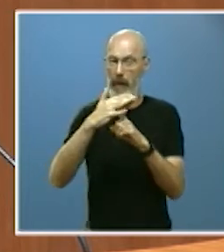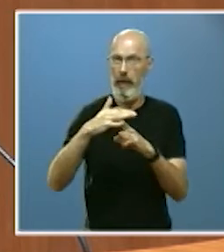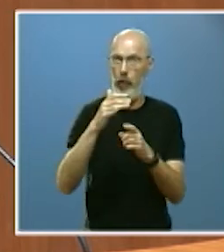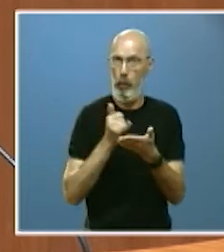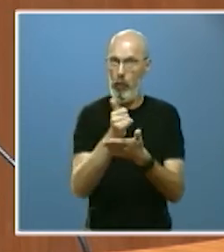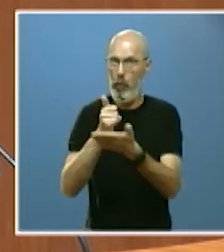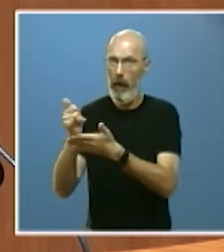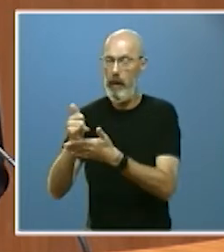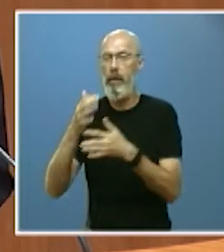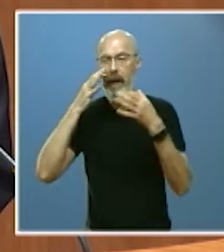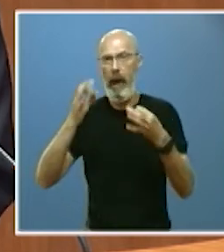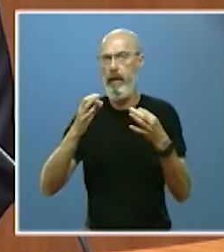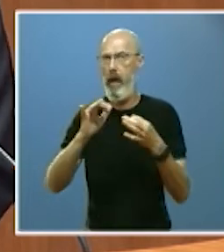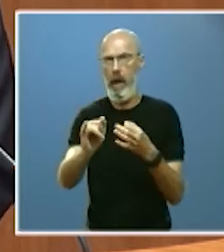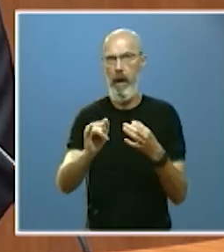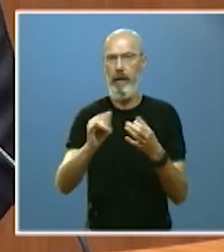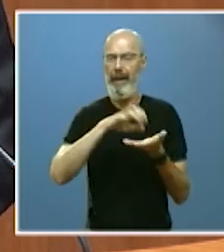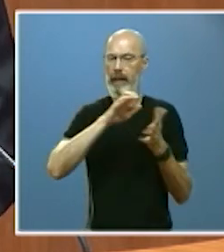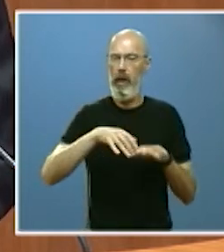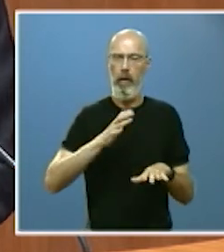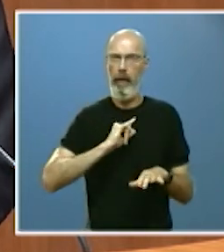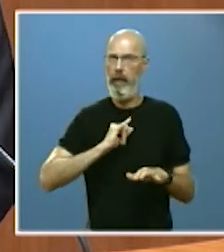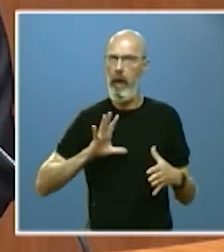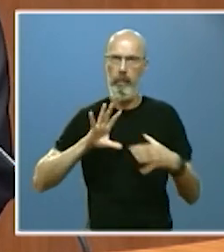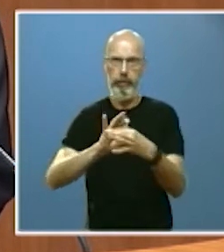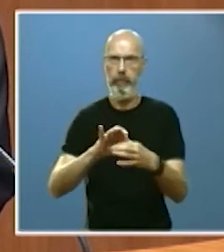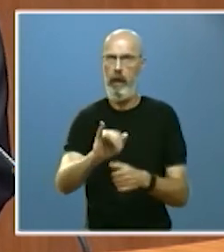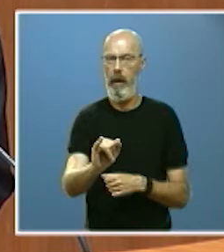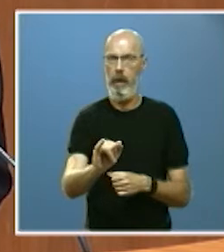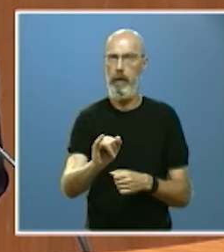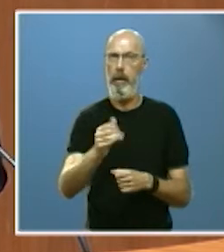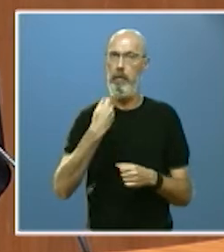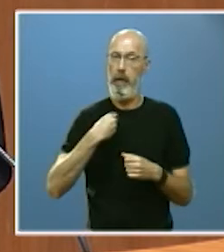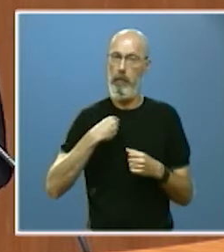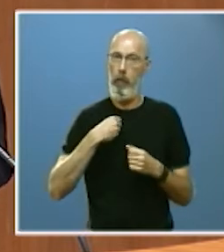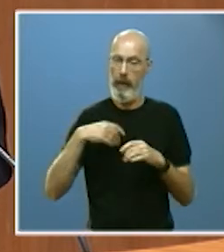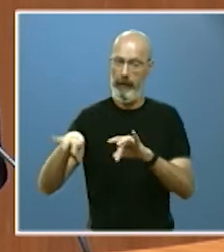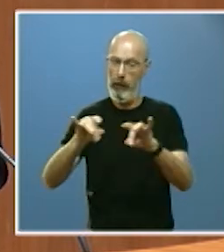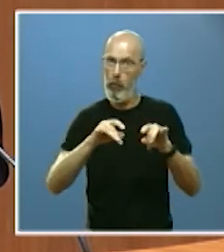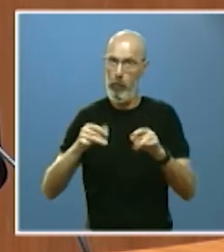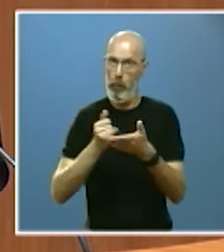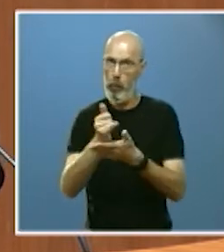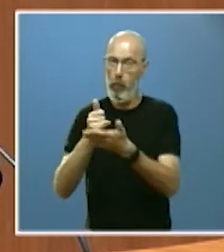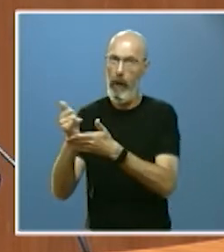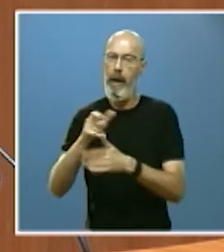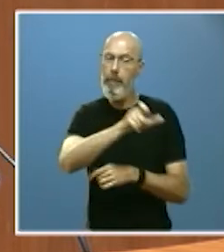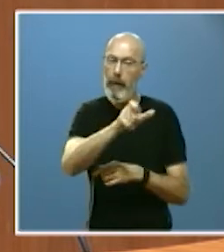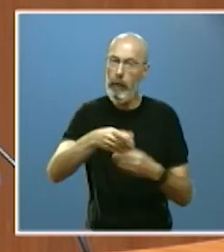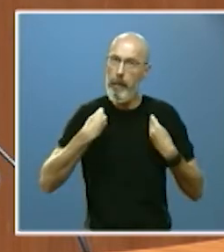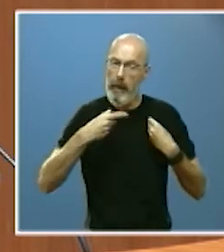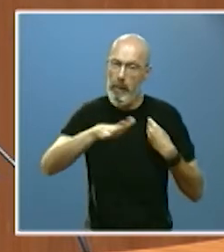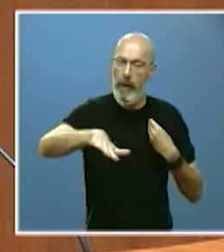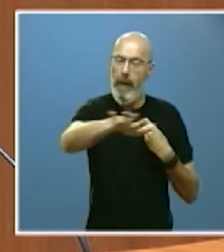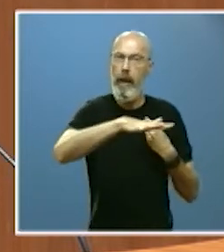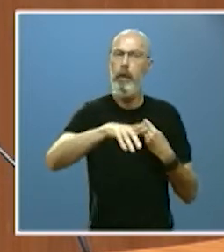puede entenderse Castilla y León y dentro del mismo sus habitantes son además de ciudadanos de primera categoría y pleno